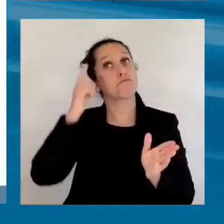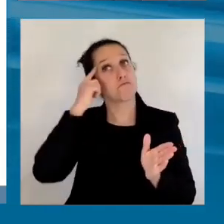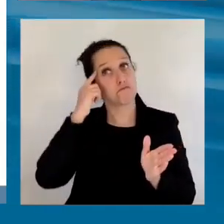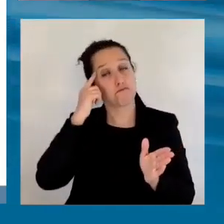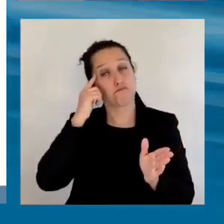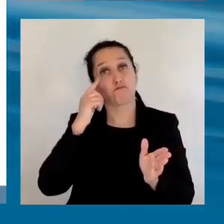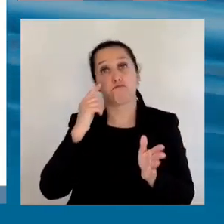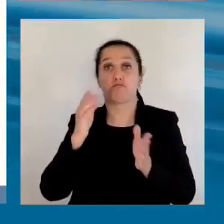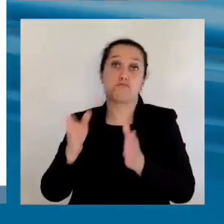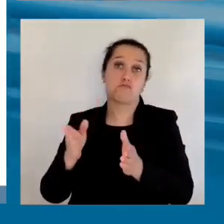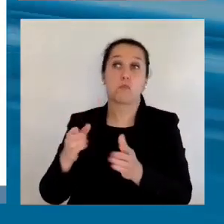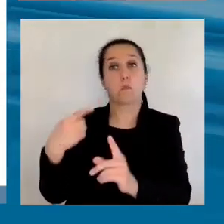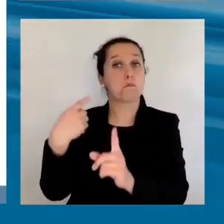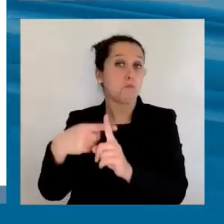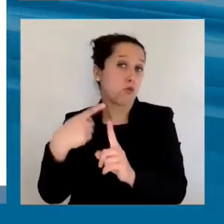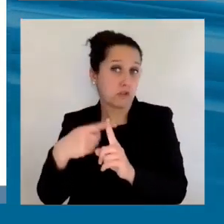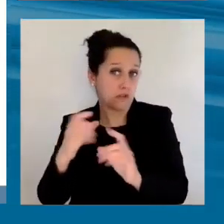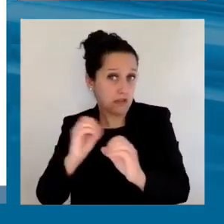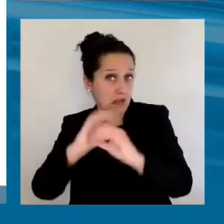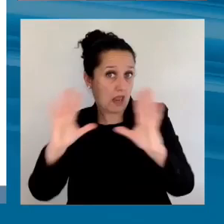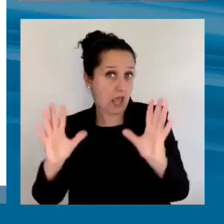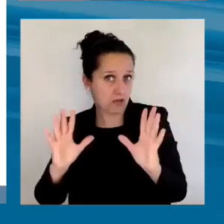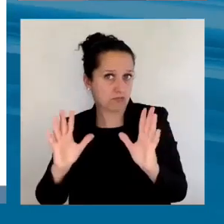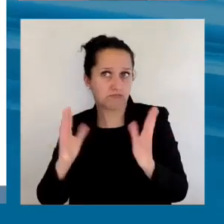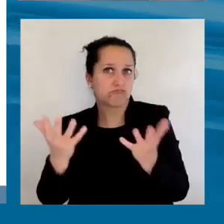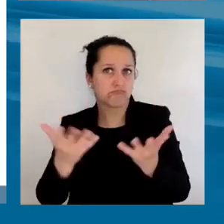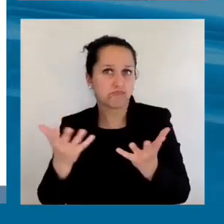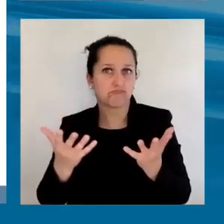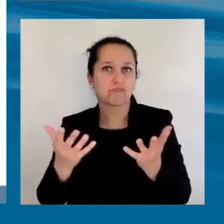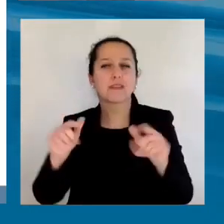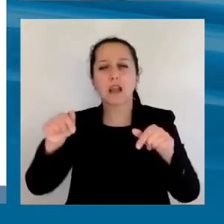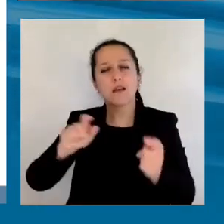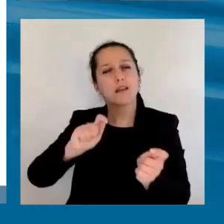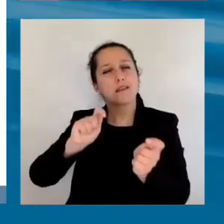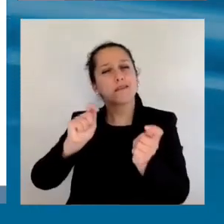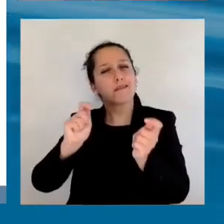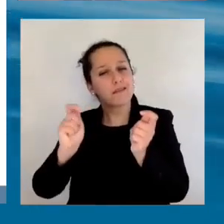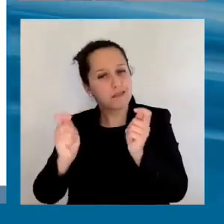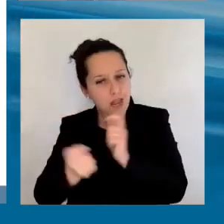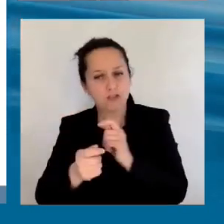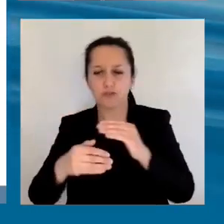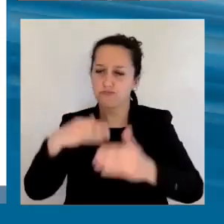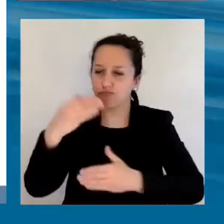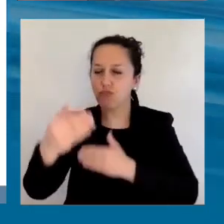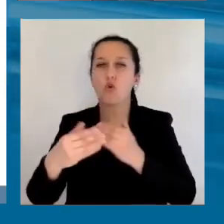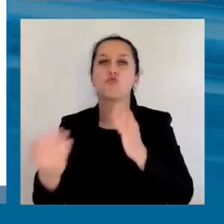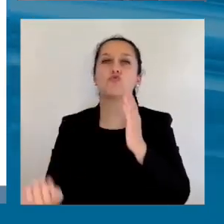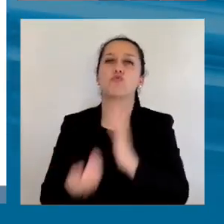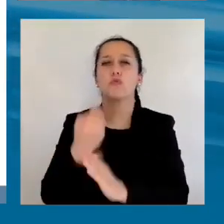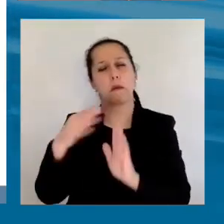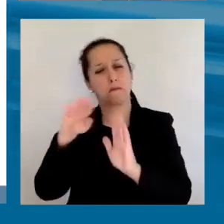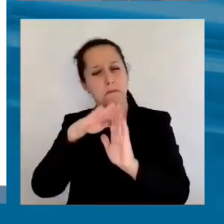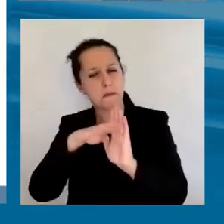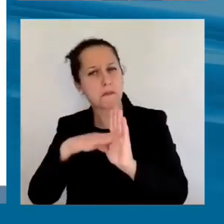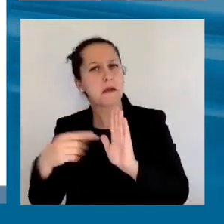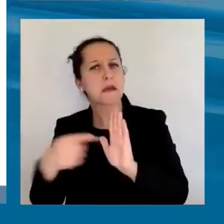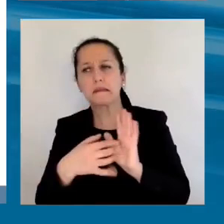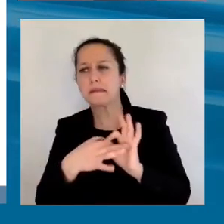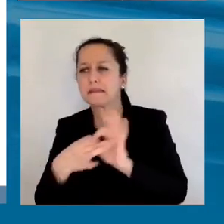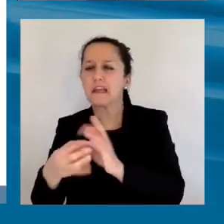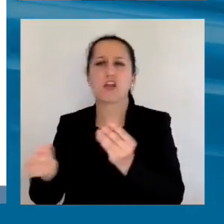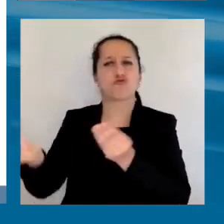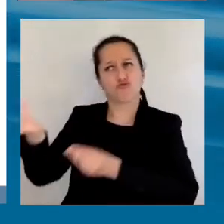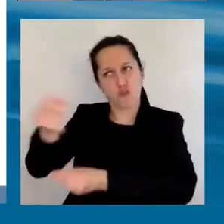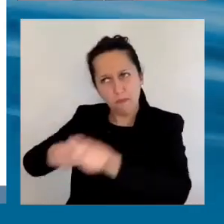más favorable, muy claro, sería que estuviéramos en transición hacia un nuevo conjunto de reglas para el comercio, para la inversión, para los temas